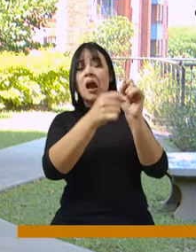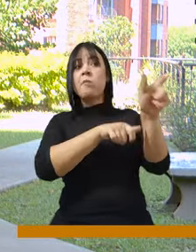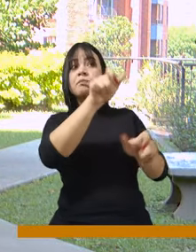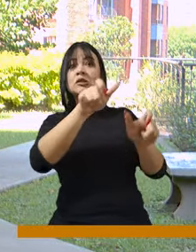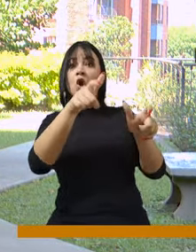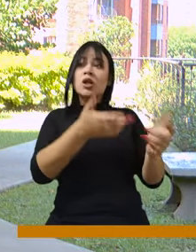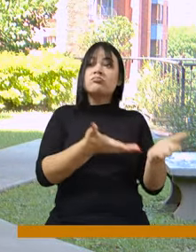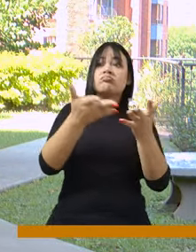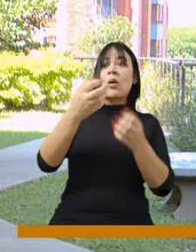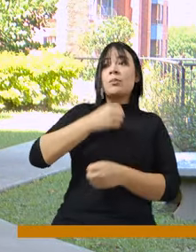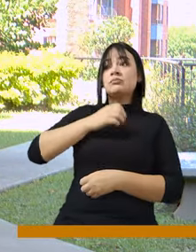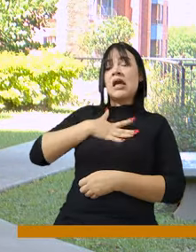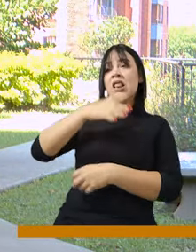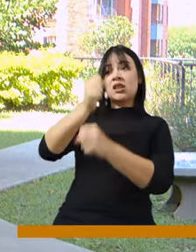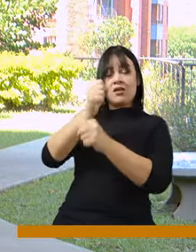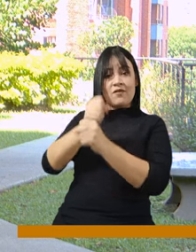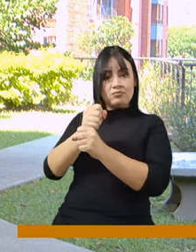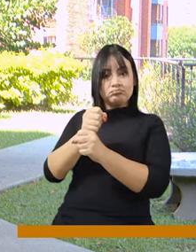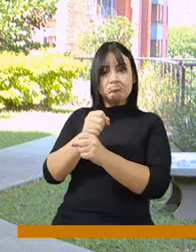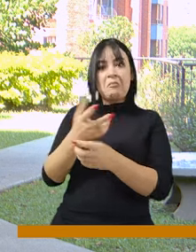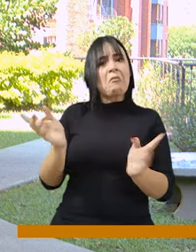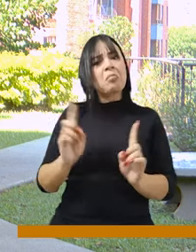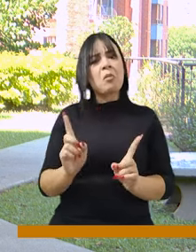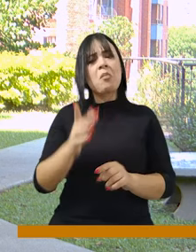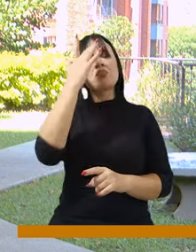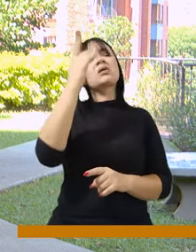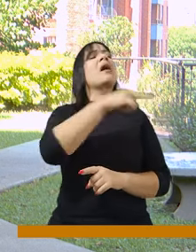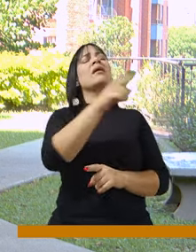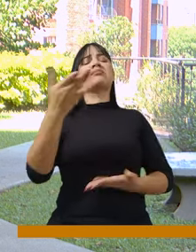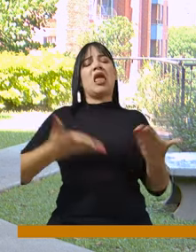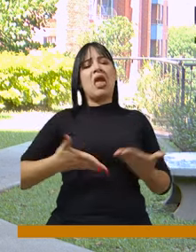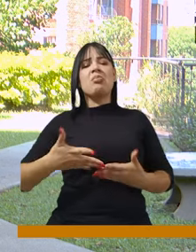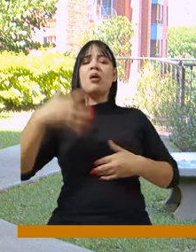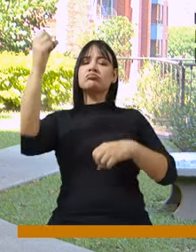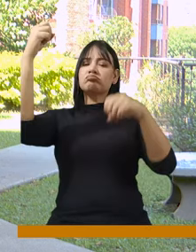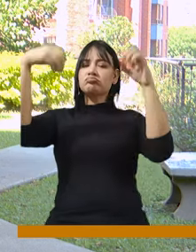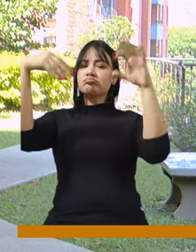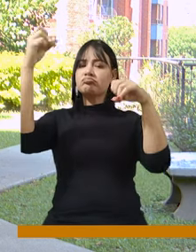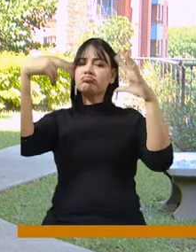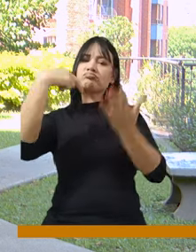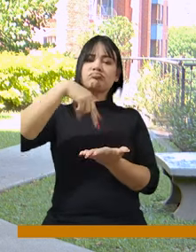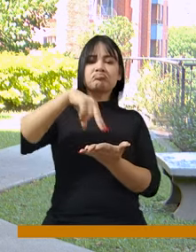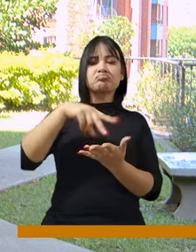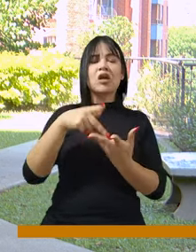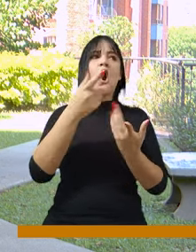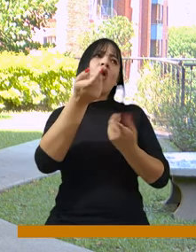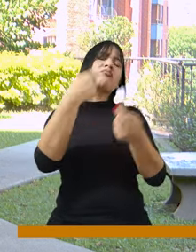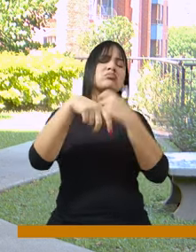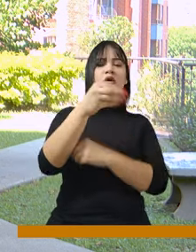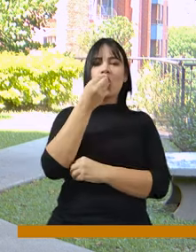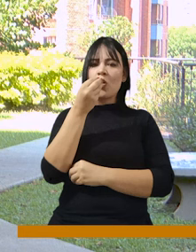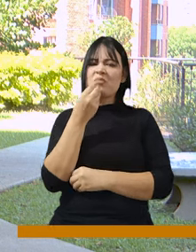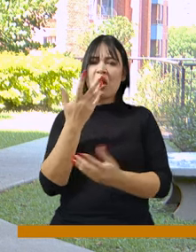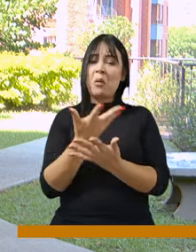personas que están generando trabajo y están generando empleo porque tras los establecimientos de comercio nocturno sobre